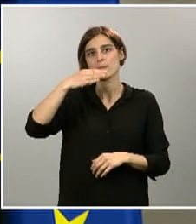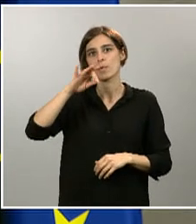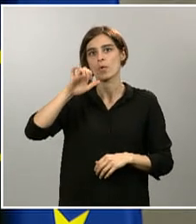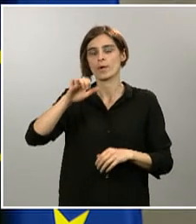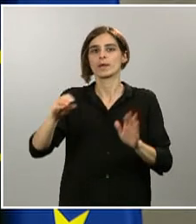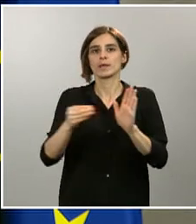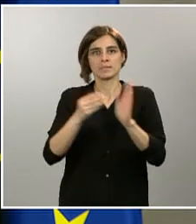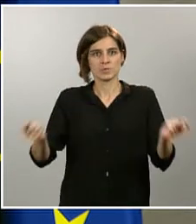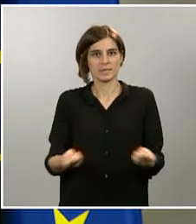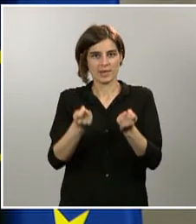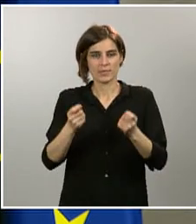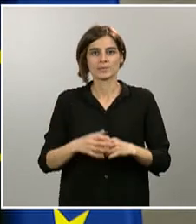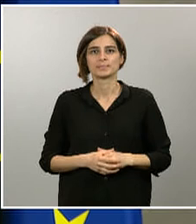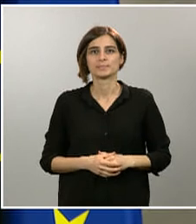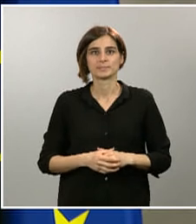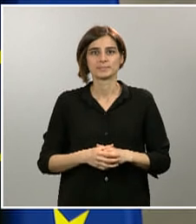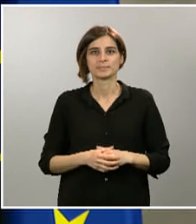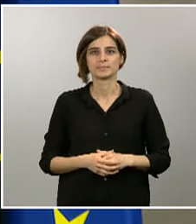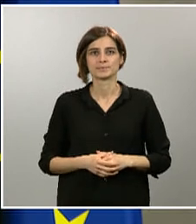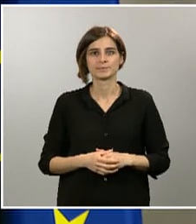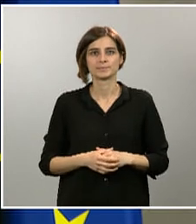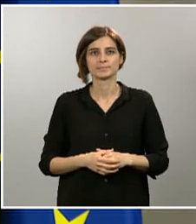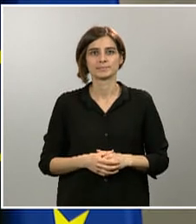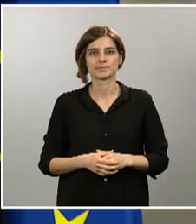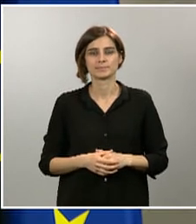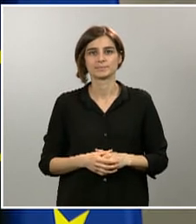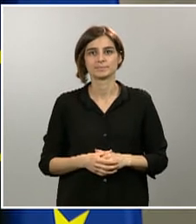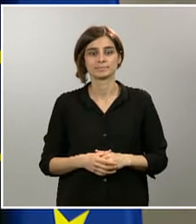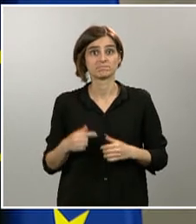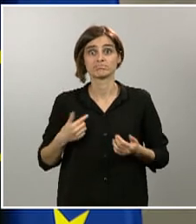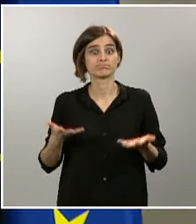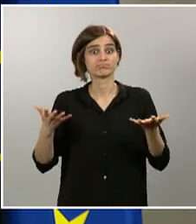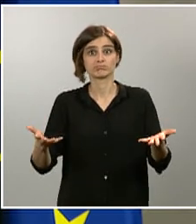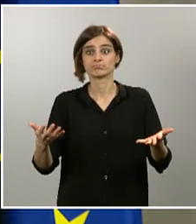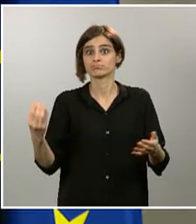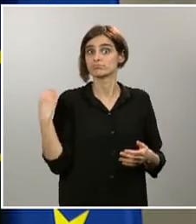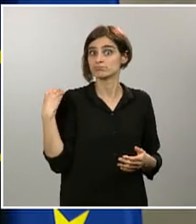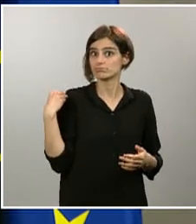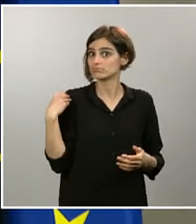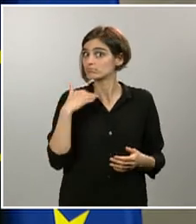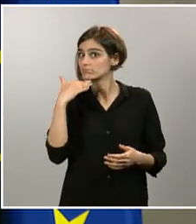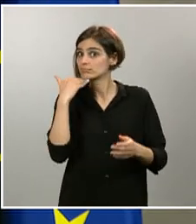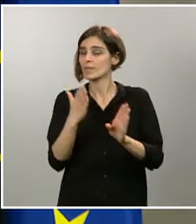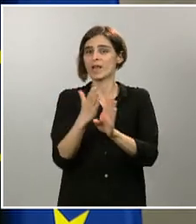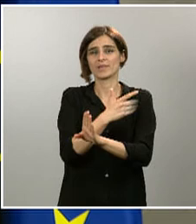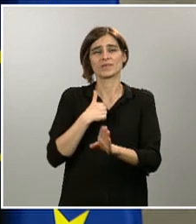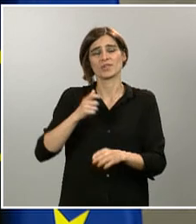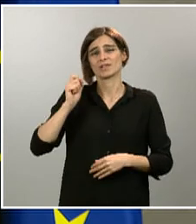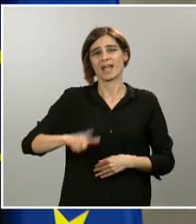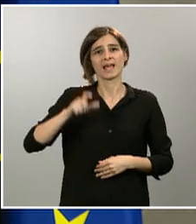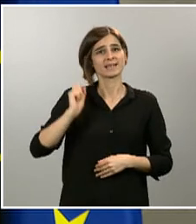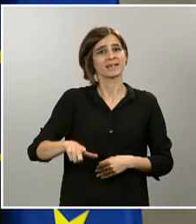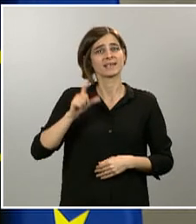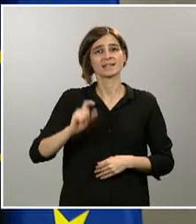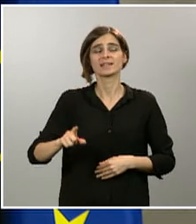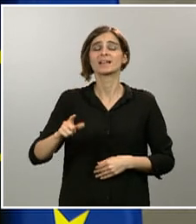Y, antes de ponerme a disposición de ustedes, por si tienen alguna pregunta que formular, quiero acabar, como siempre hago, agradeciendo